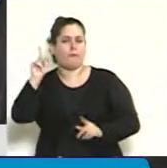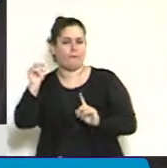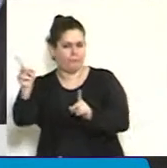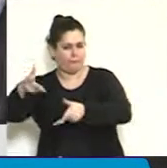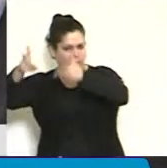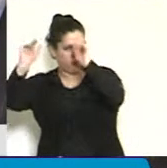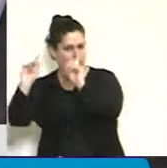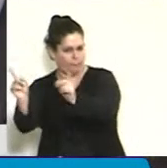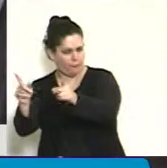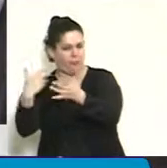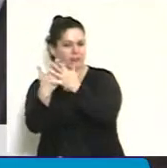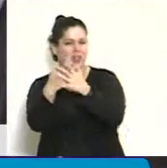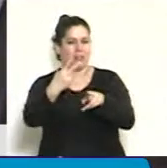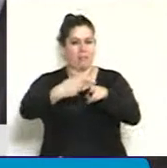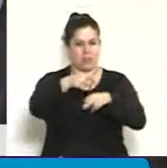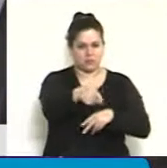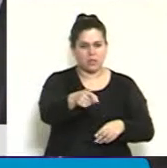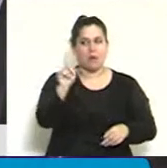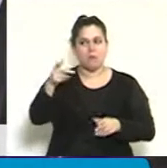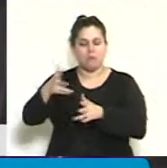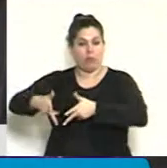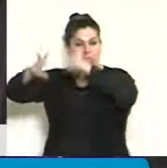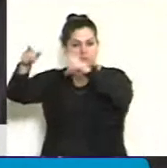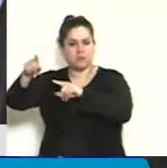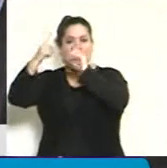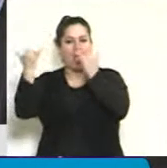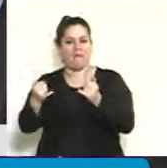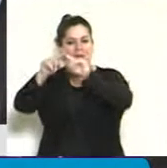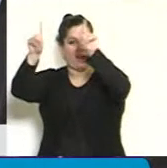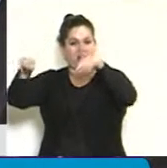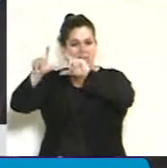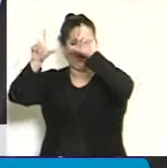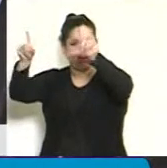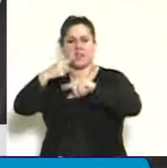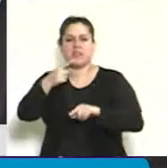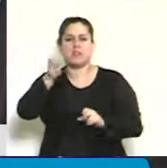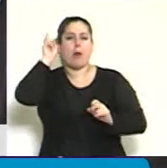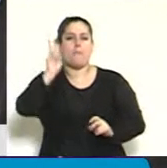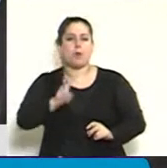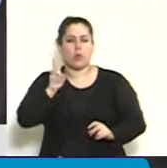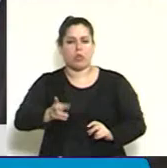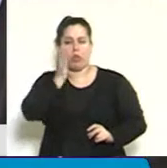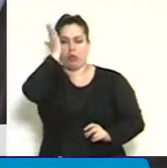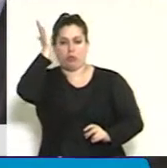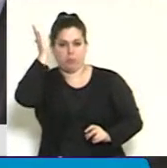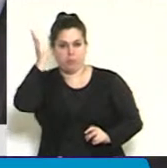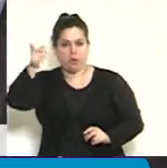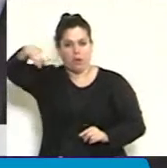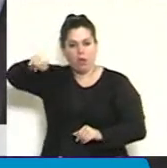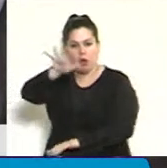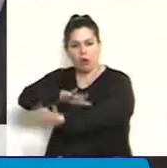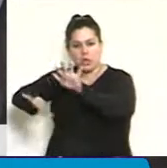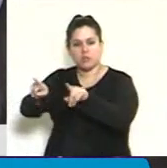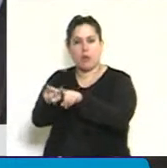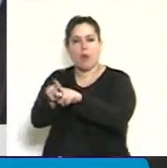plaza, poblada de Pinos, allí colgaron un cartel que decía prohibido dormir y organizaron una serie de